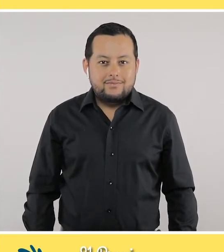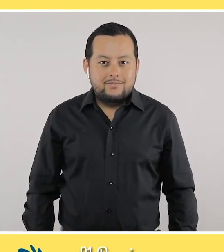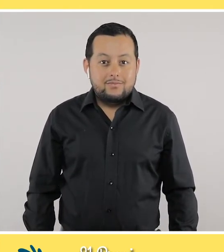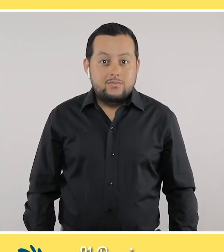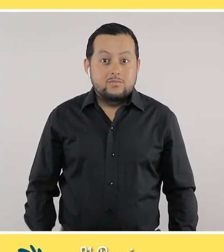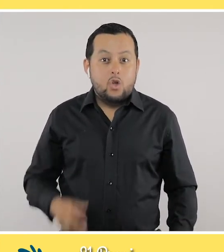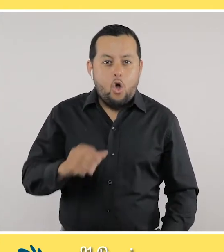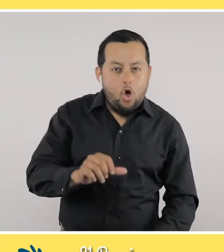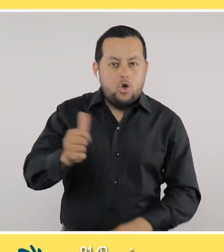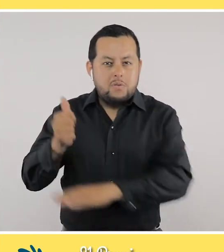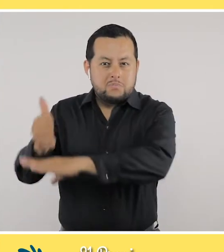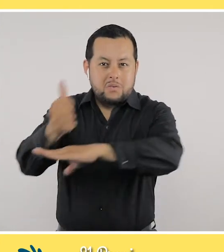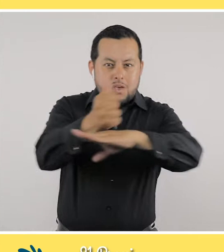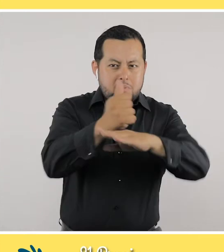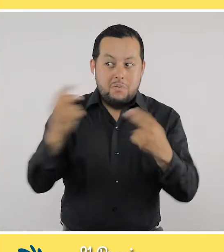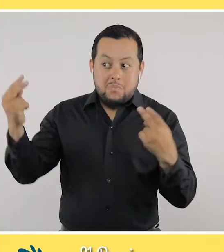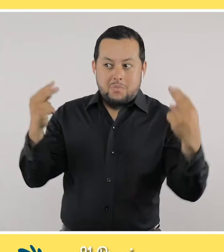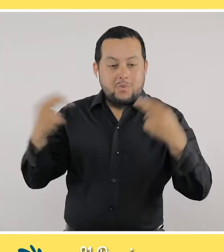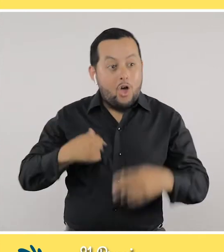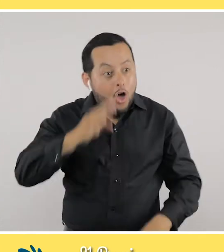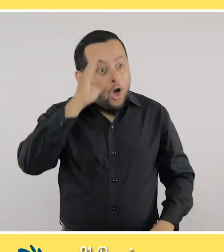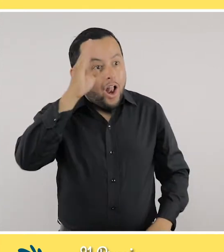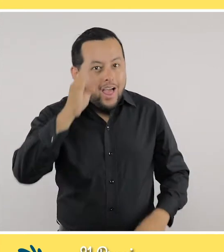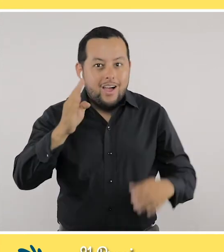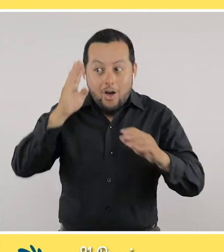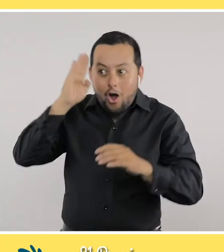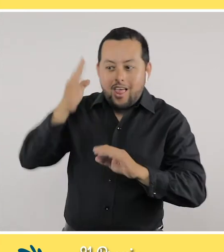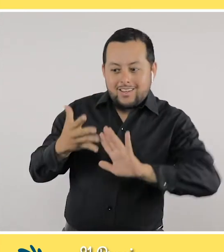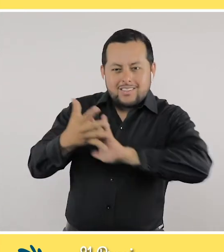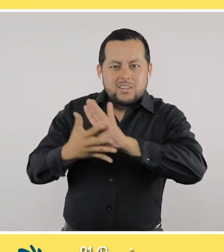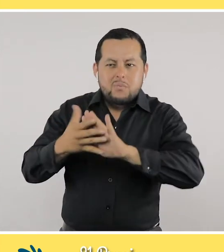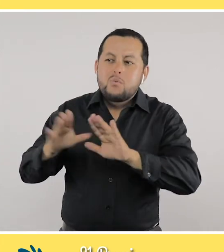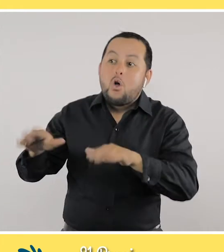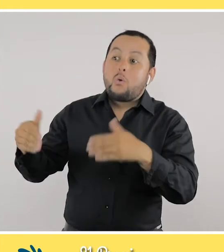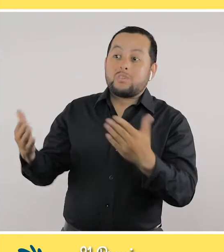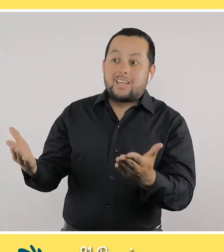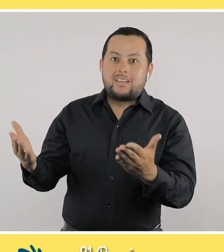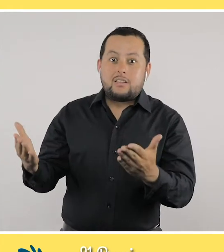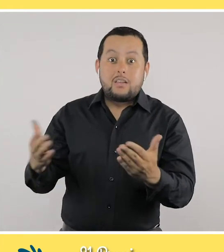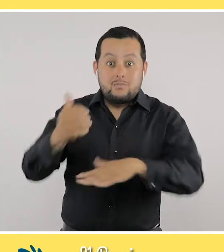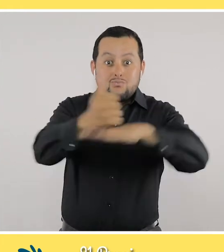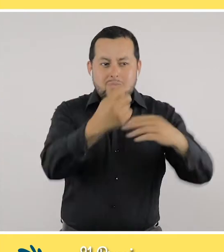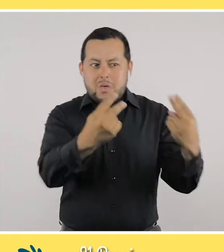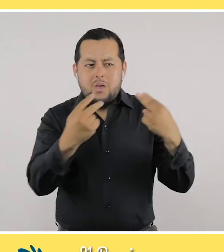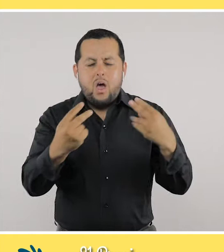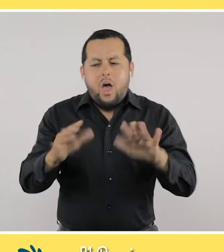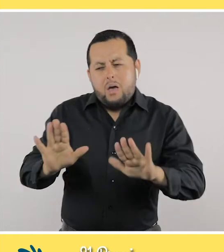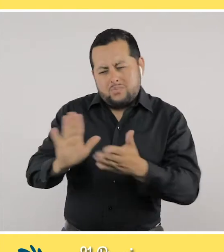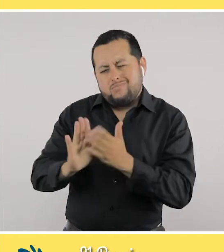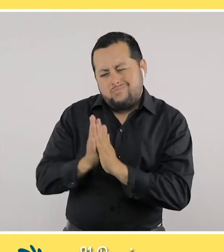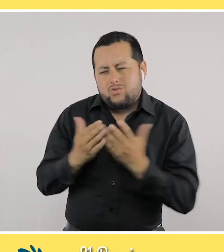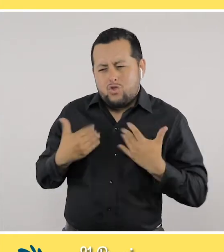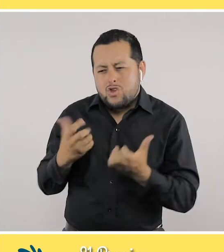Cuando a mí otros gerentes, otros directores, me ven saludándolos, preguntándoles que cómo están, ellos inmediatamente me dicen